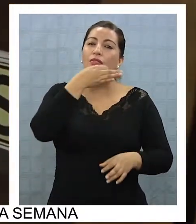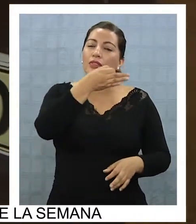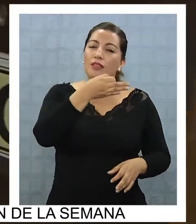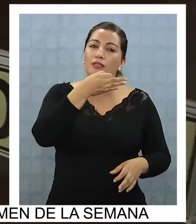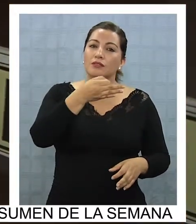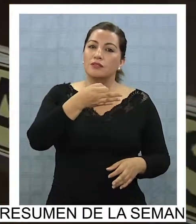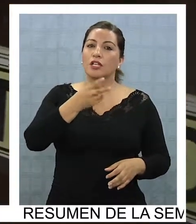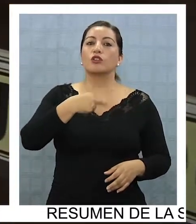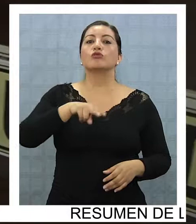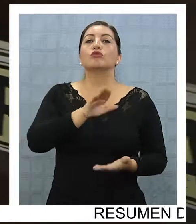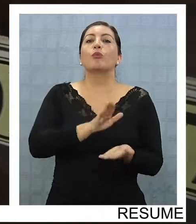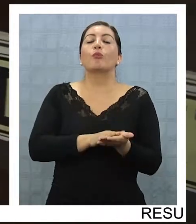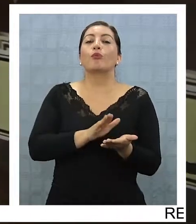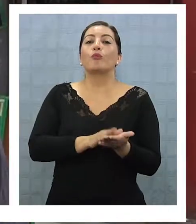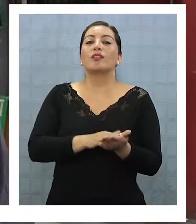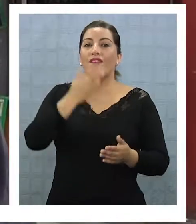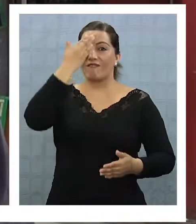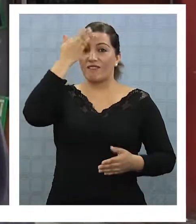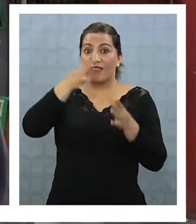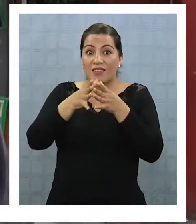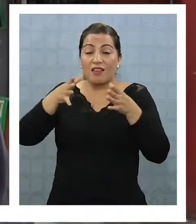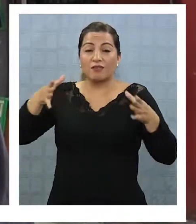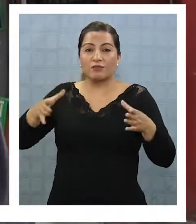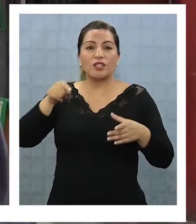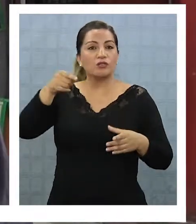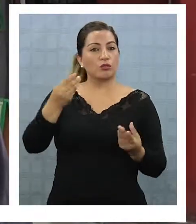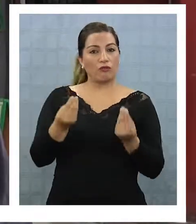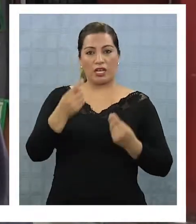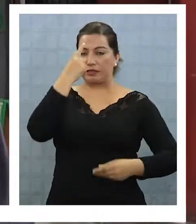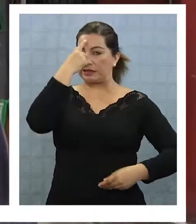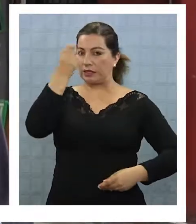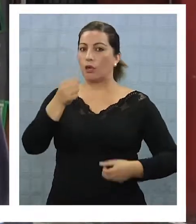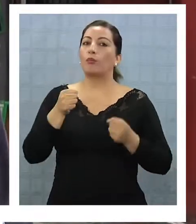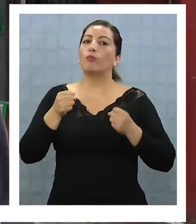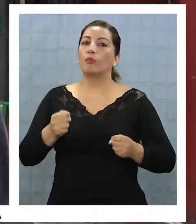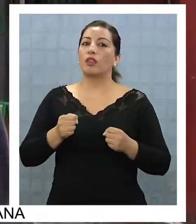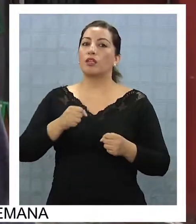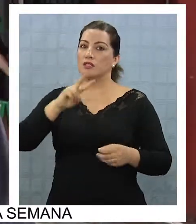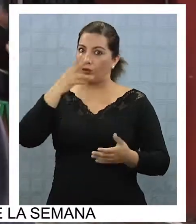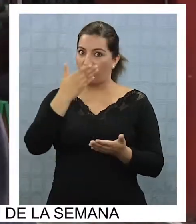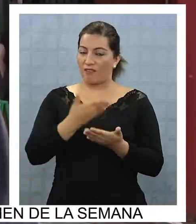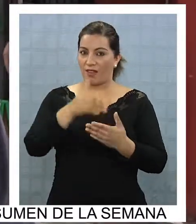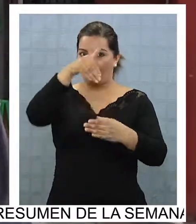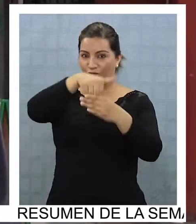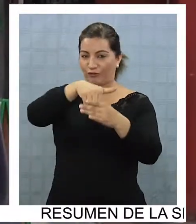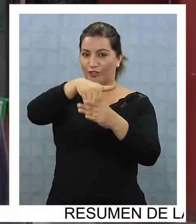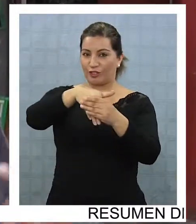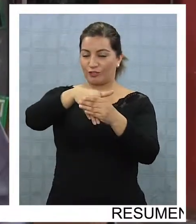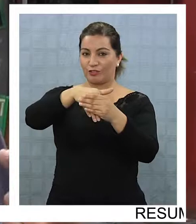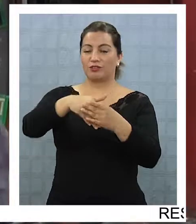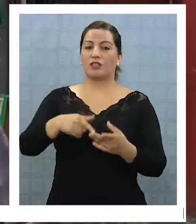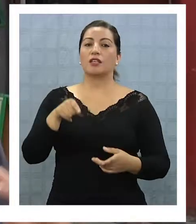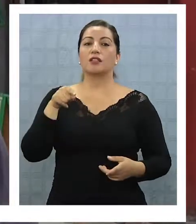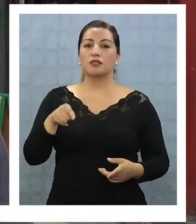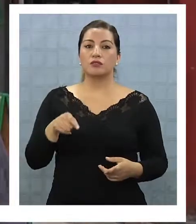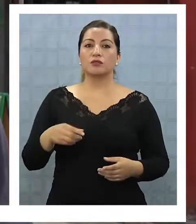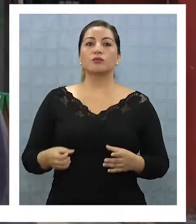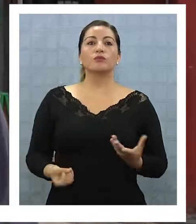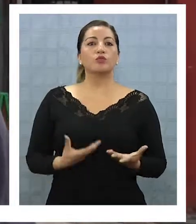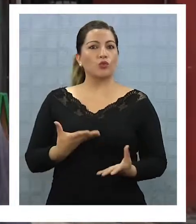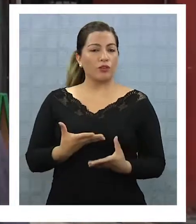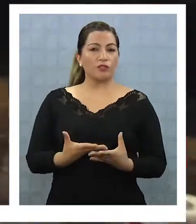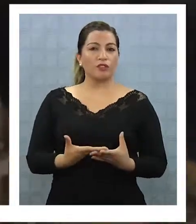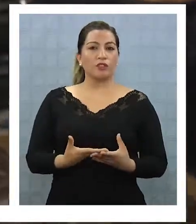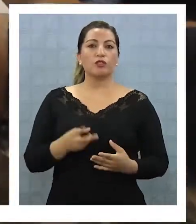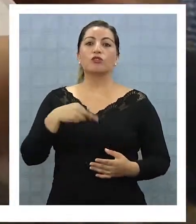alternativa que estamos proponiendo como Frente Amplio es una alternativa seria que va a ser posible que pase a segunda vuelta. Entonces, esperemos en ese indicador que de nuevo en la encuesta